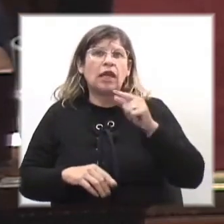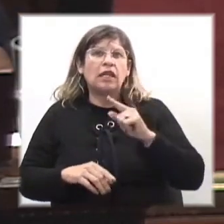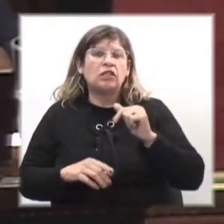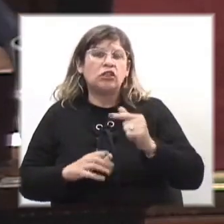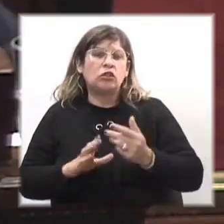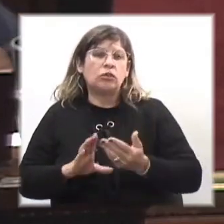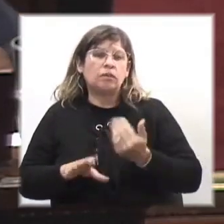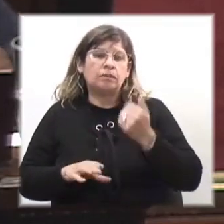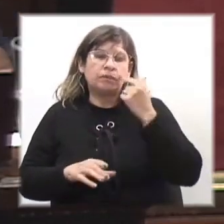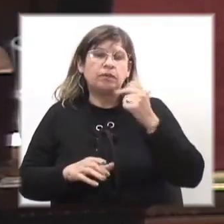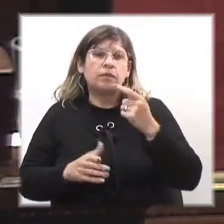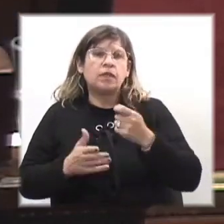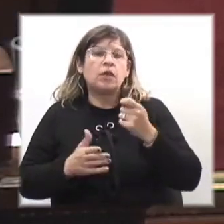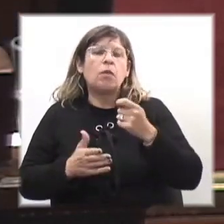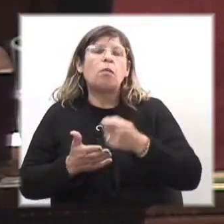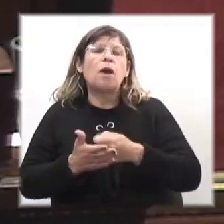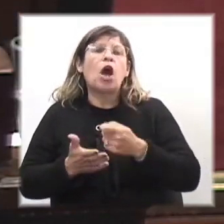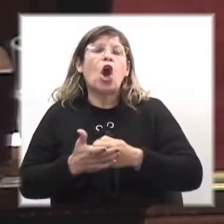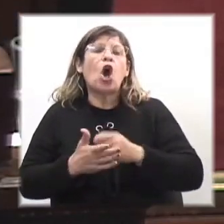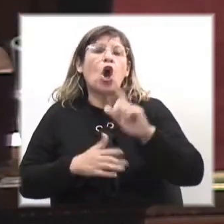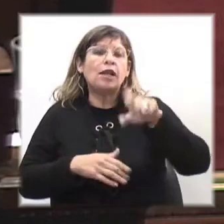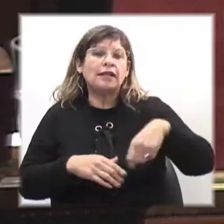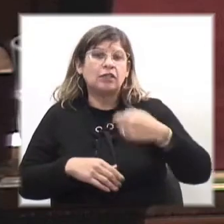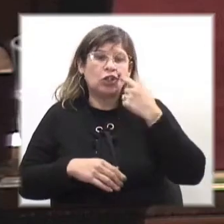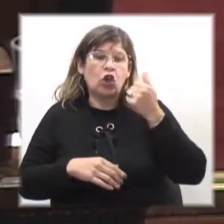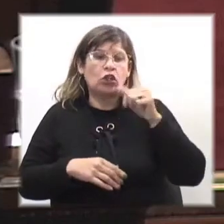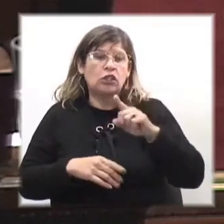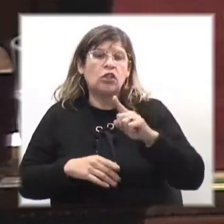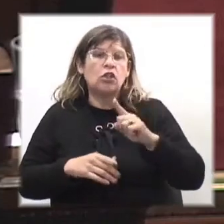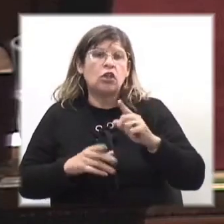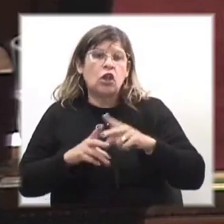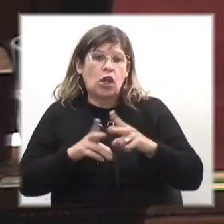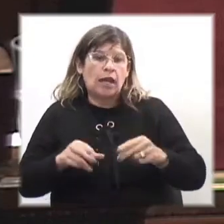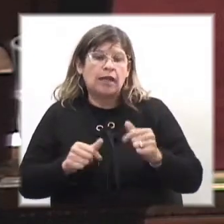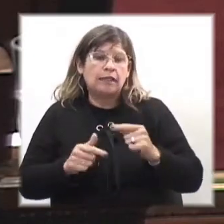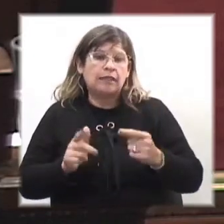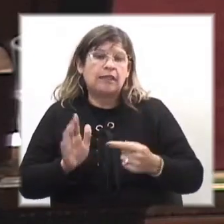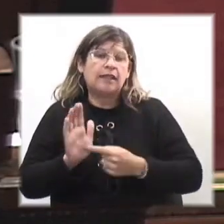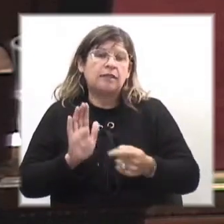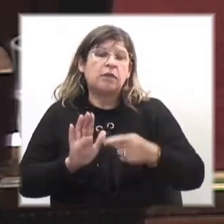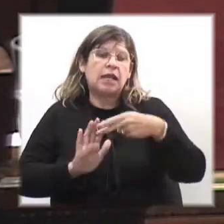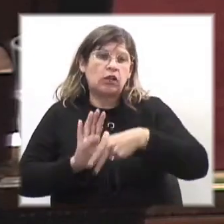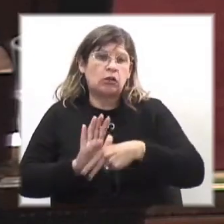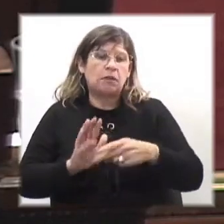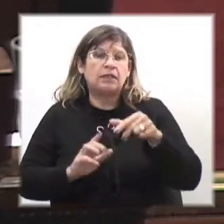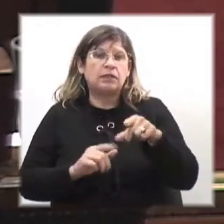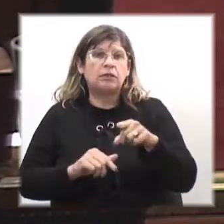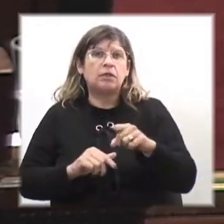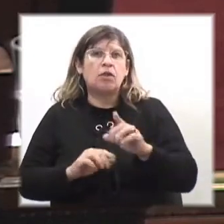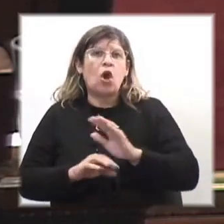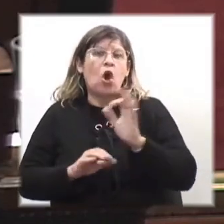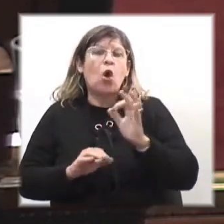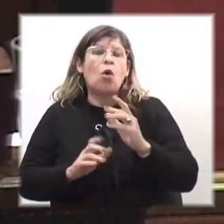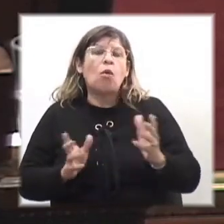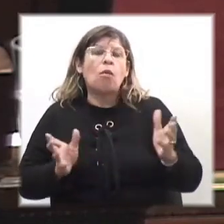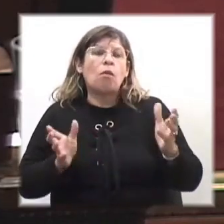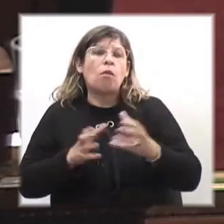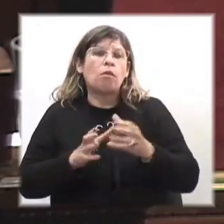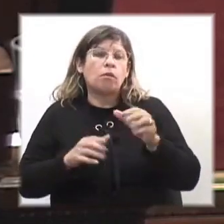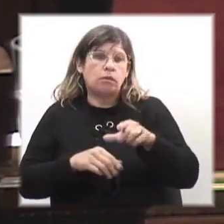percibidas por medio de pago electrónico en los plazos establecidos por la normativa vigente o por los colectivos